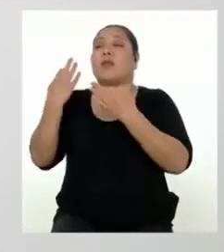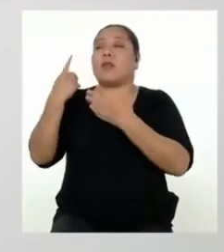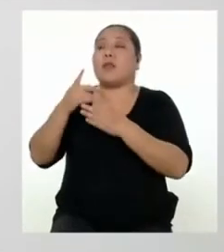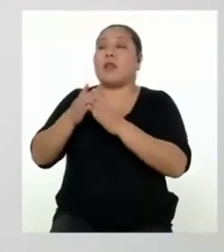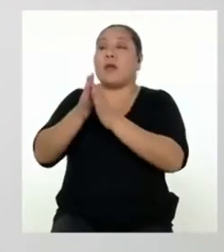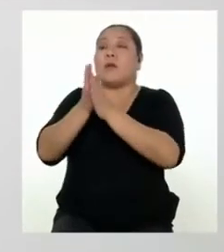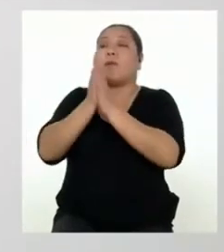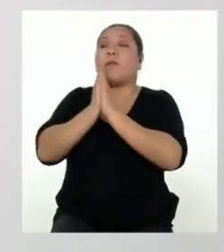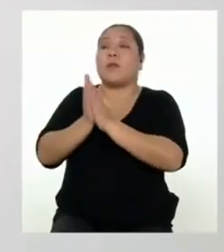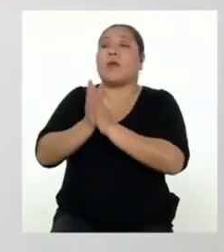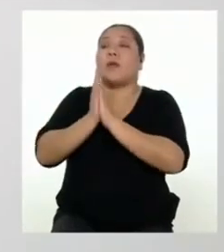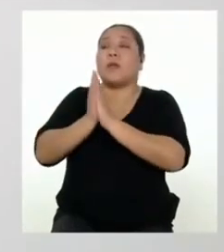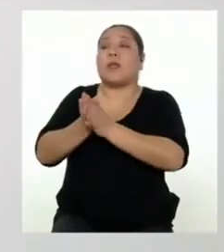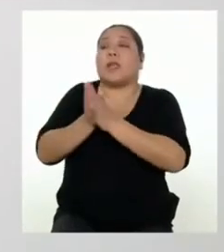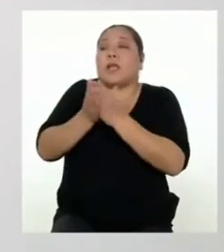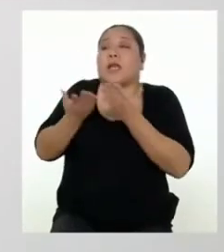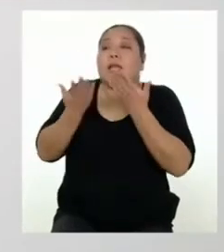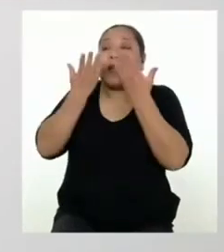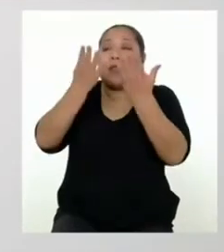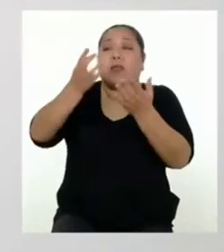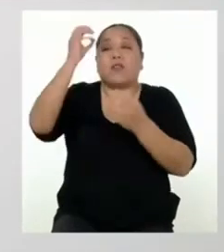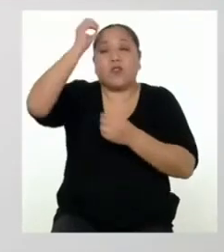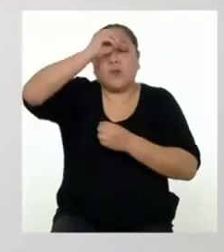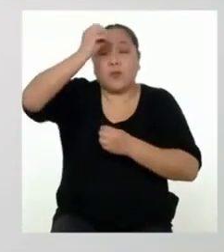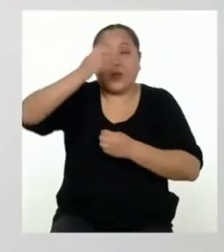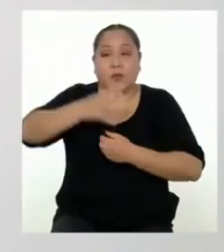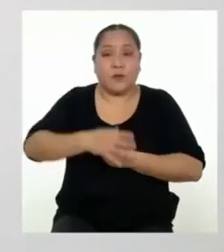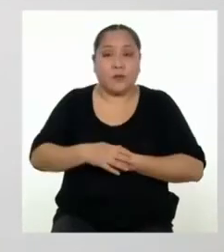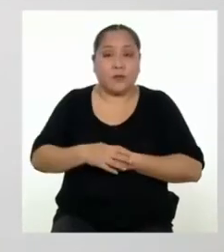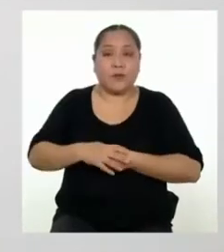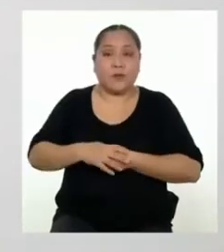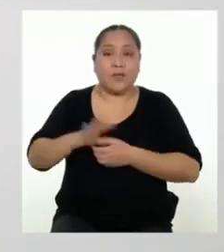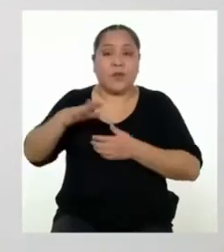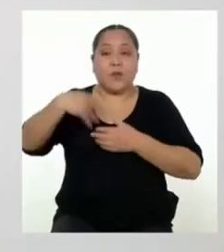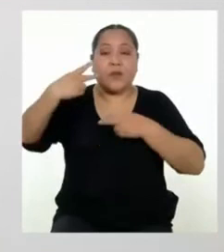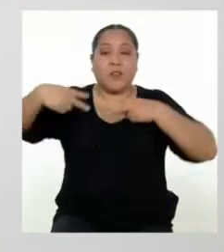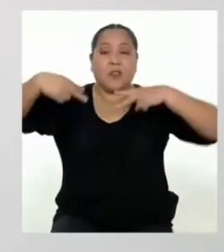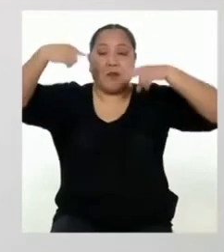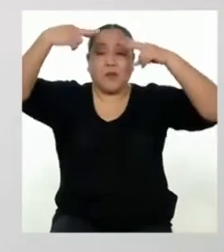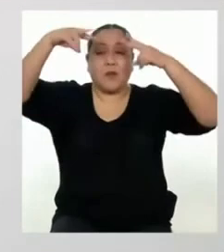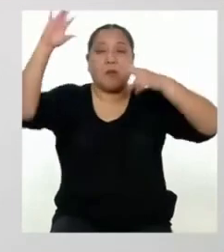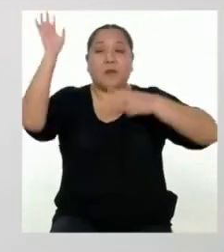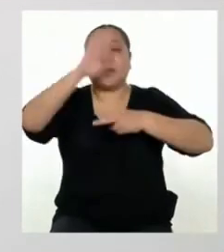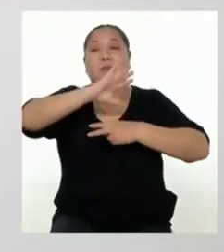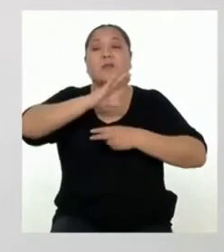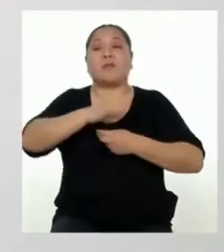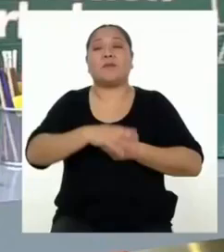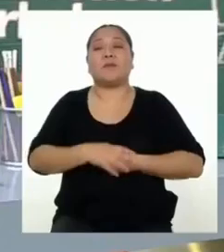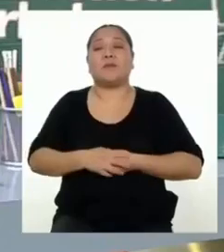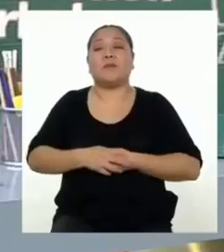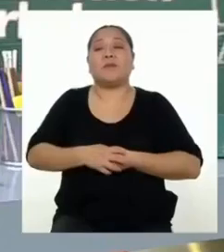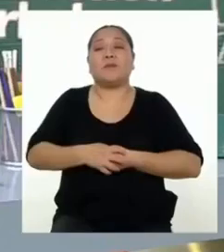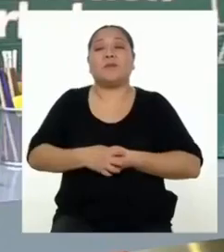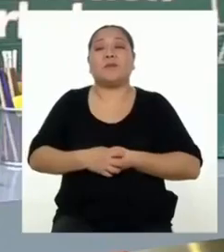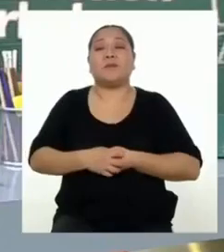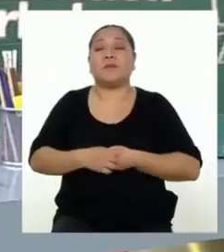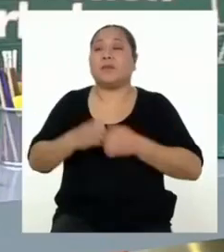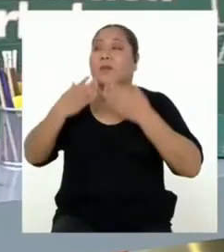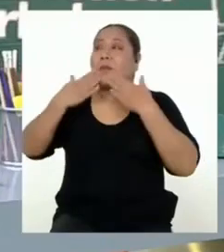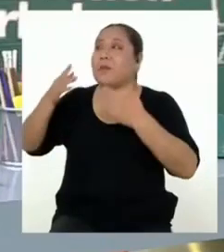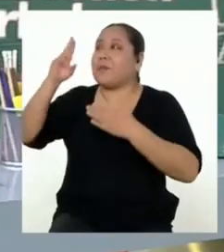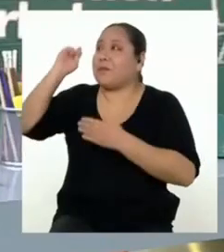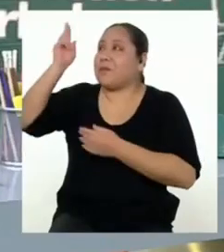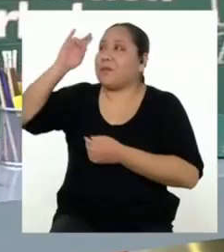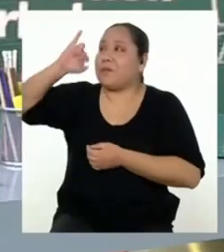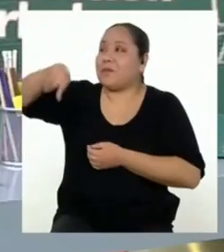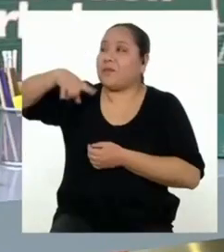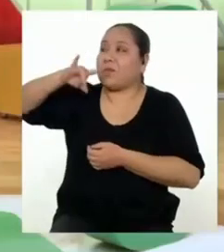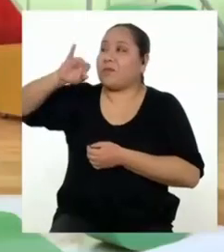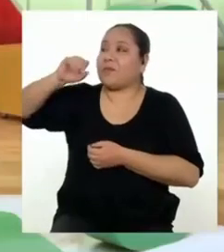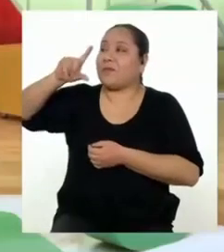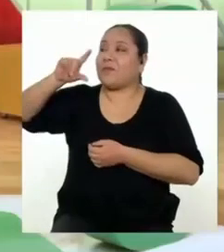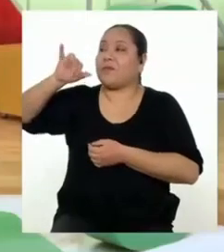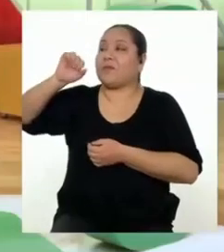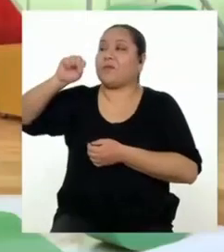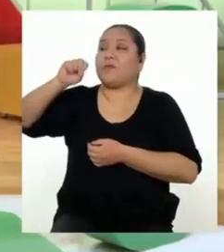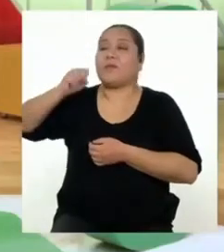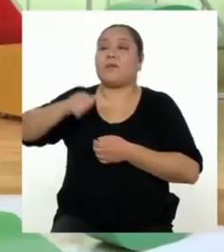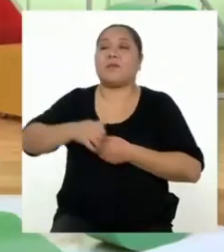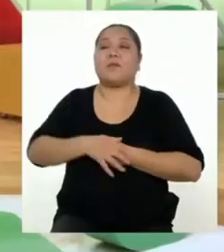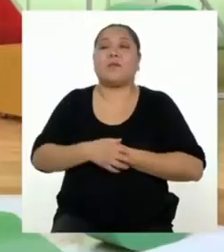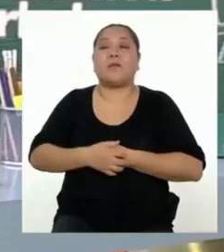y pídanle que les dé sus comentarios. ¡Nos vemos pronto! ¡Gracias, profesora Yulisa!